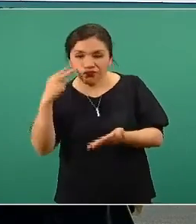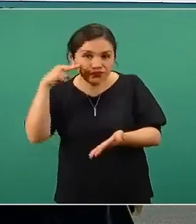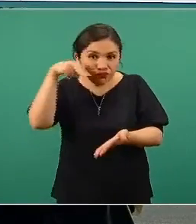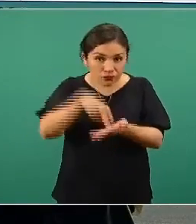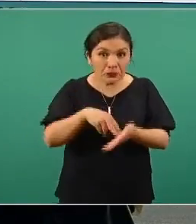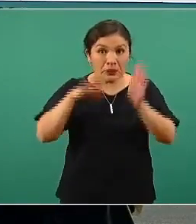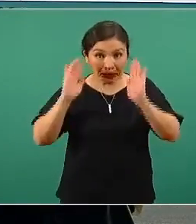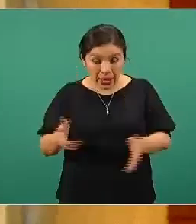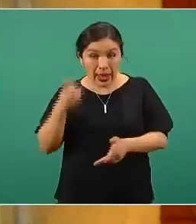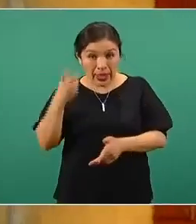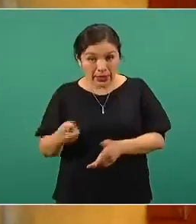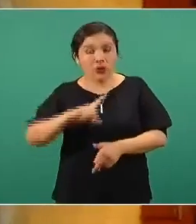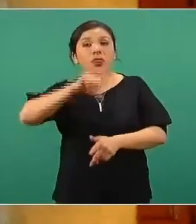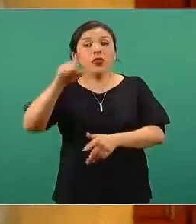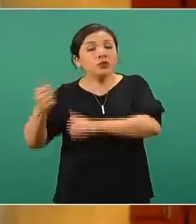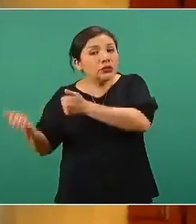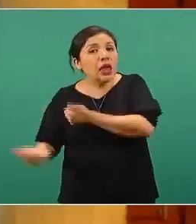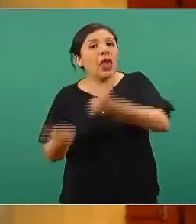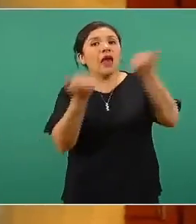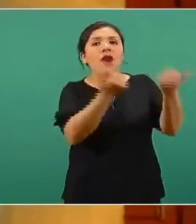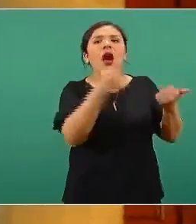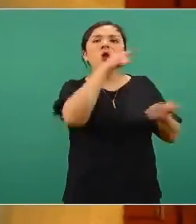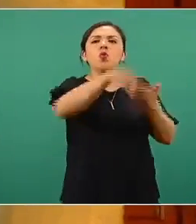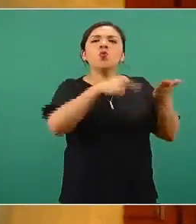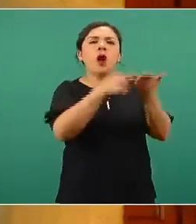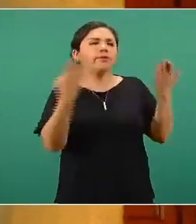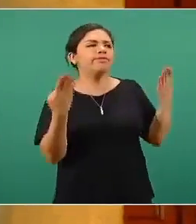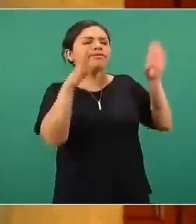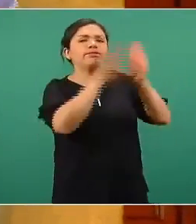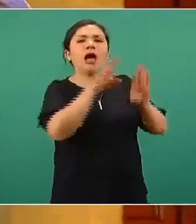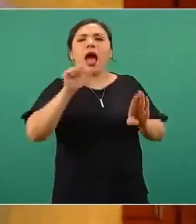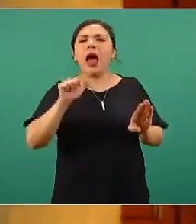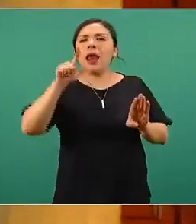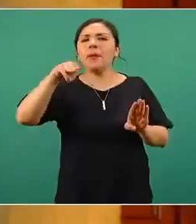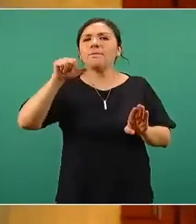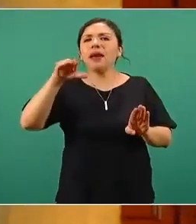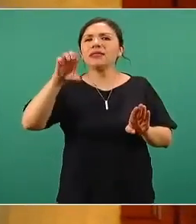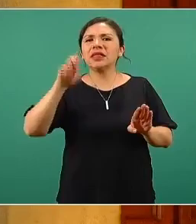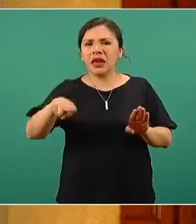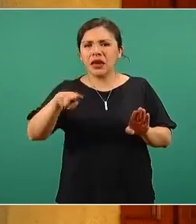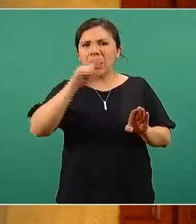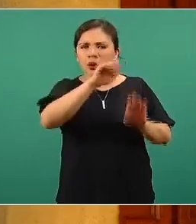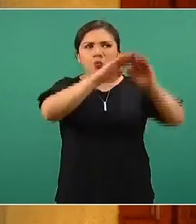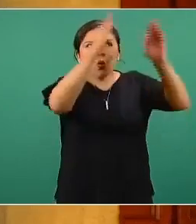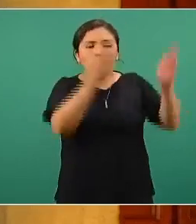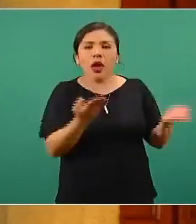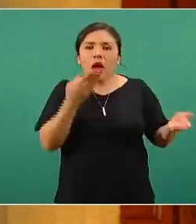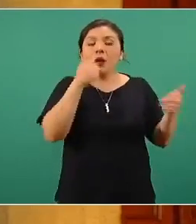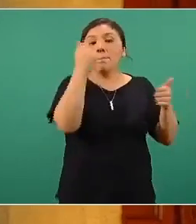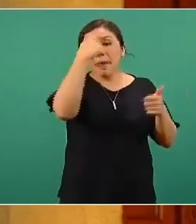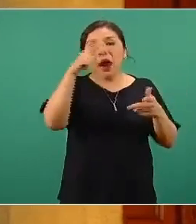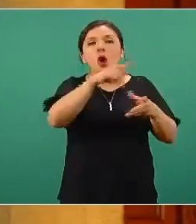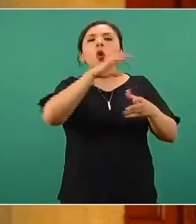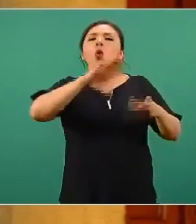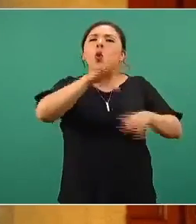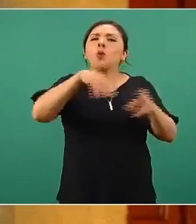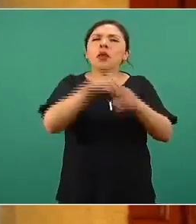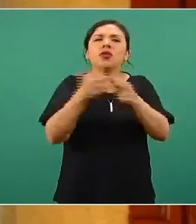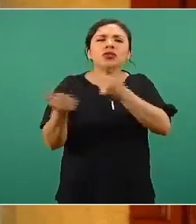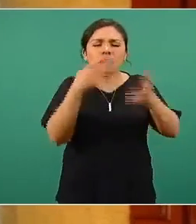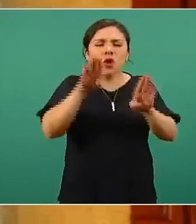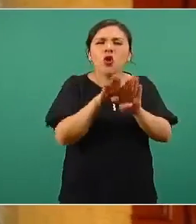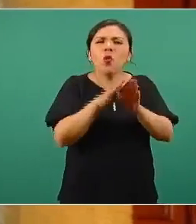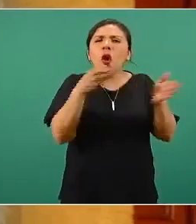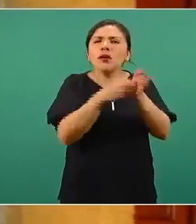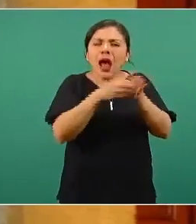Posteriormente se van a un almacén para integrar los paquetes que serán transportados. Esa